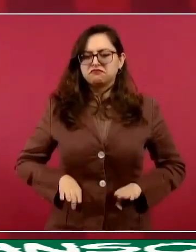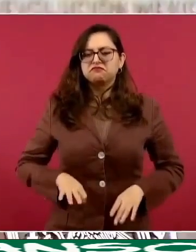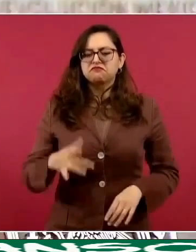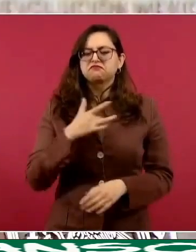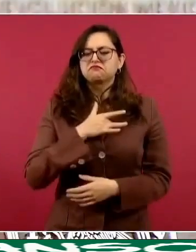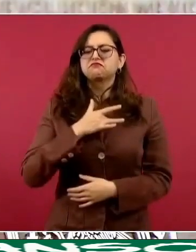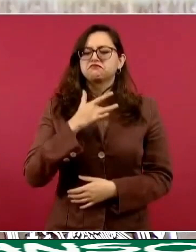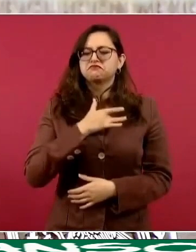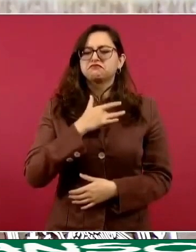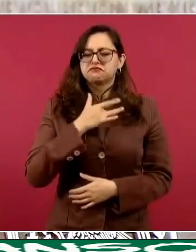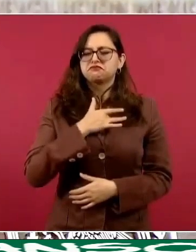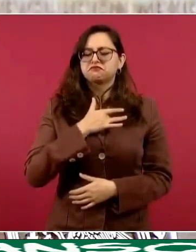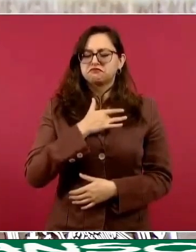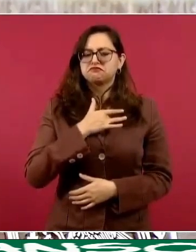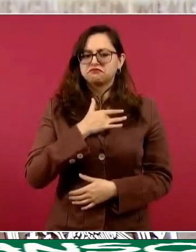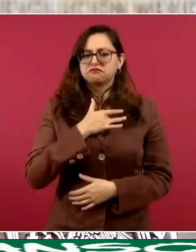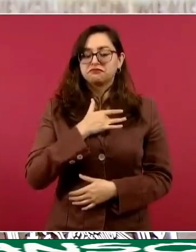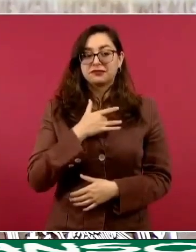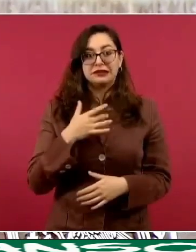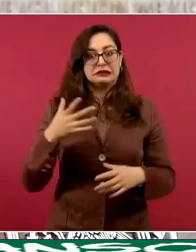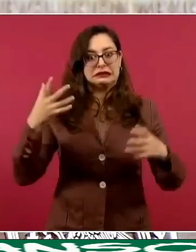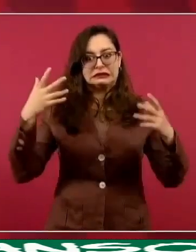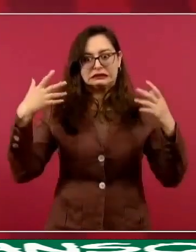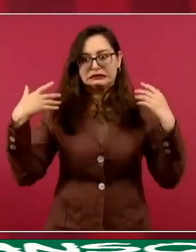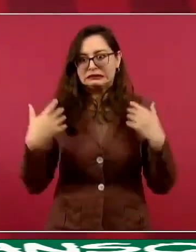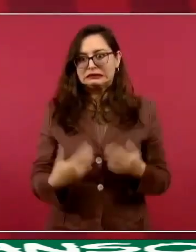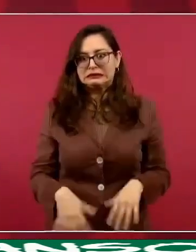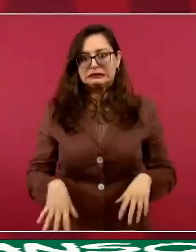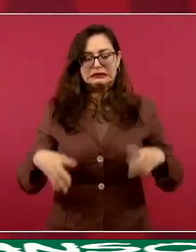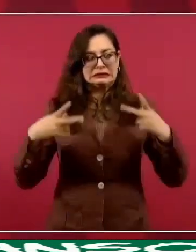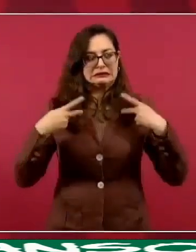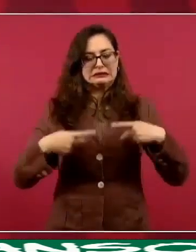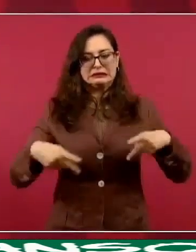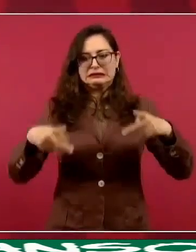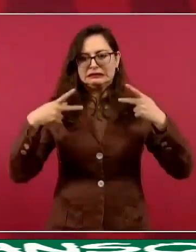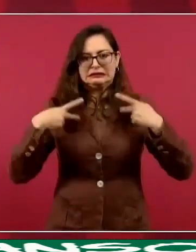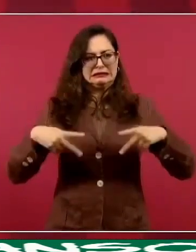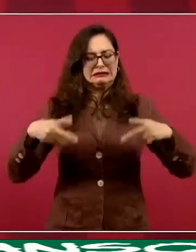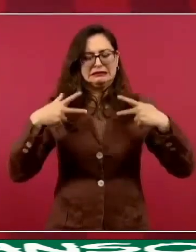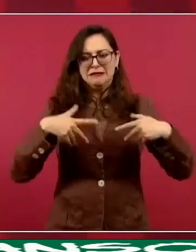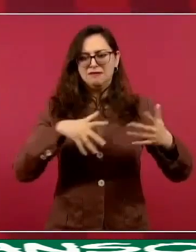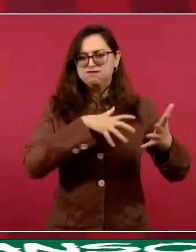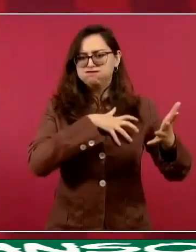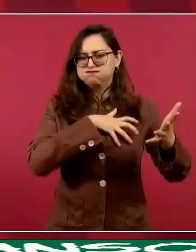sensible, tiene muchos seguidores, es un fenómeno mundial.